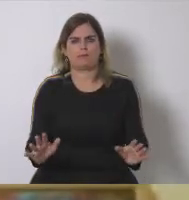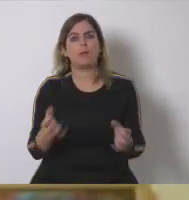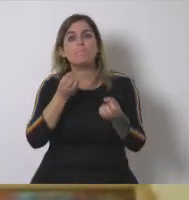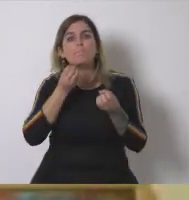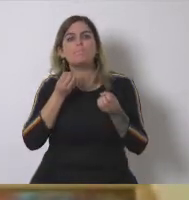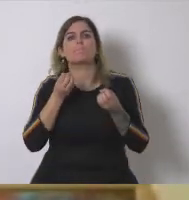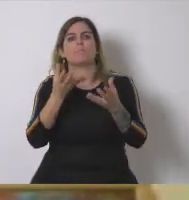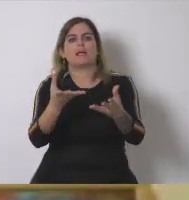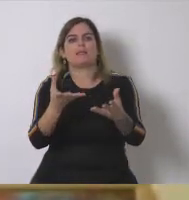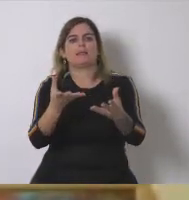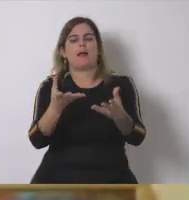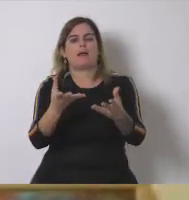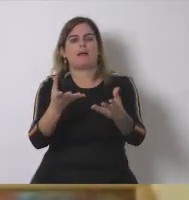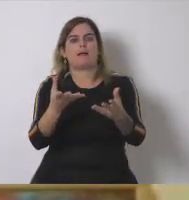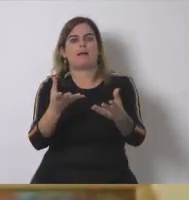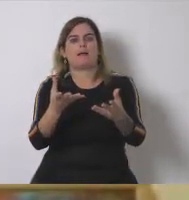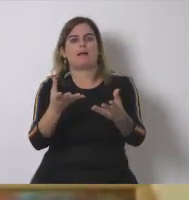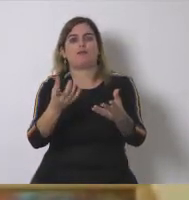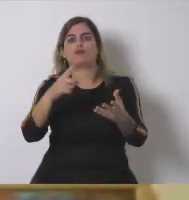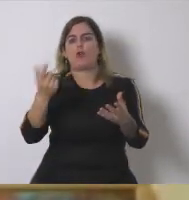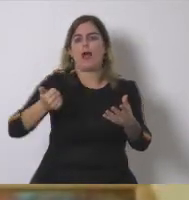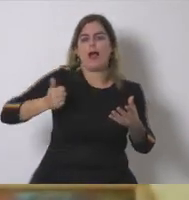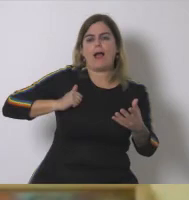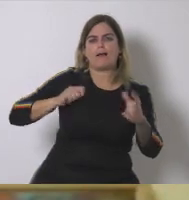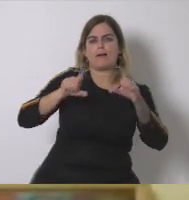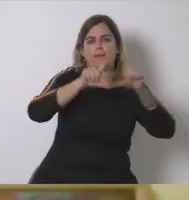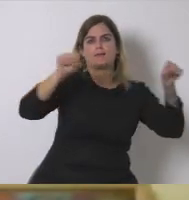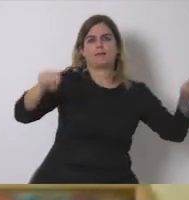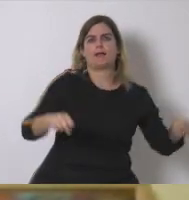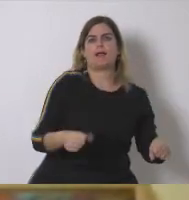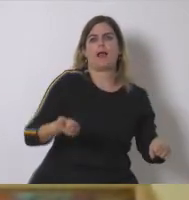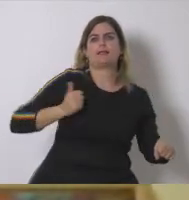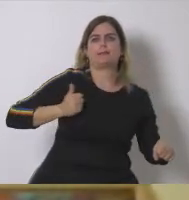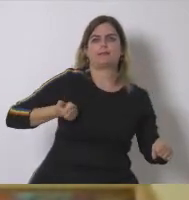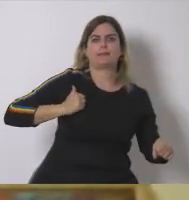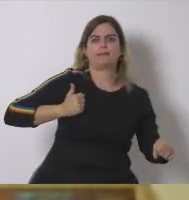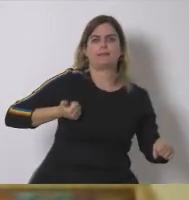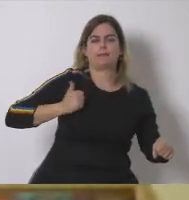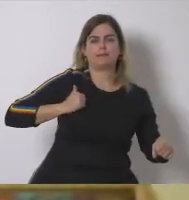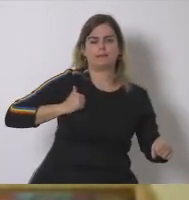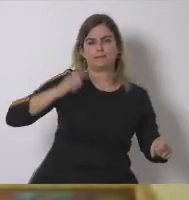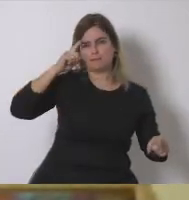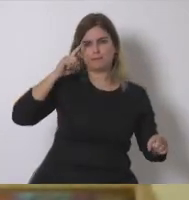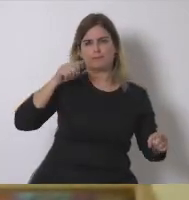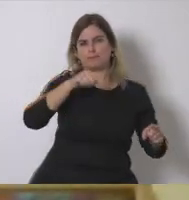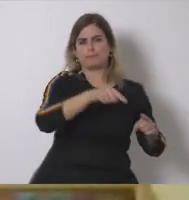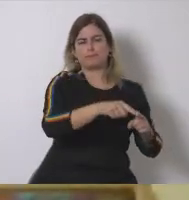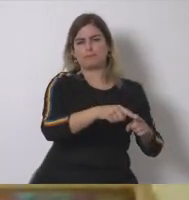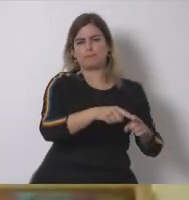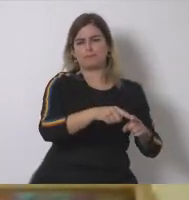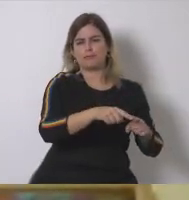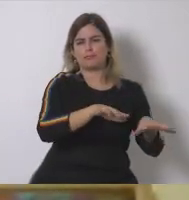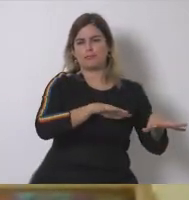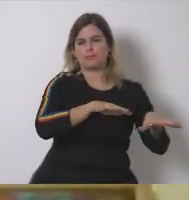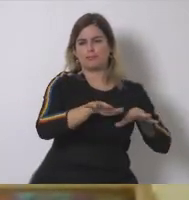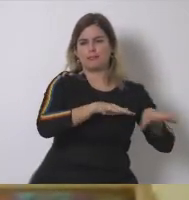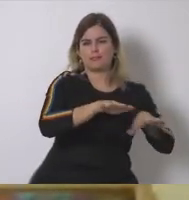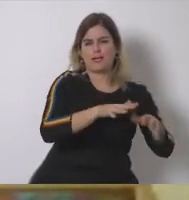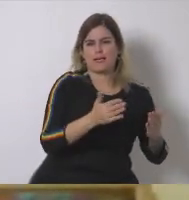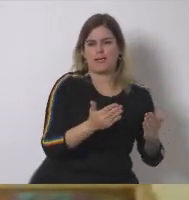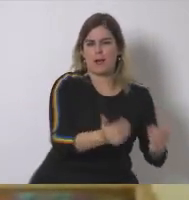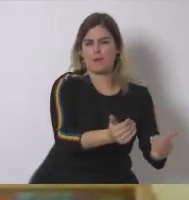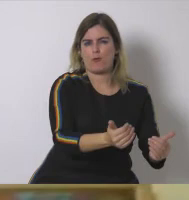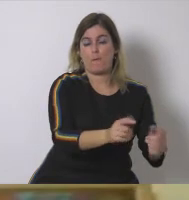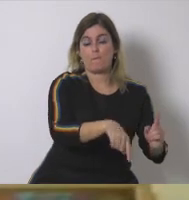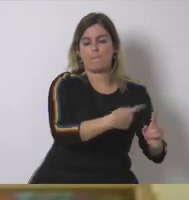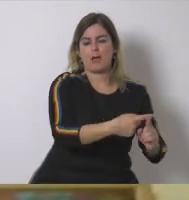por urgencia ya creo que este mensaje lo están aprovechando solo las grandes multinacionales para ir muy